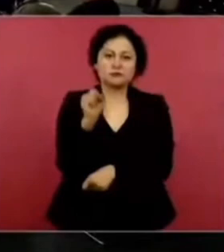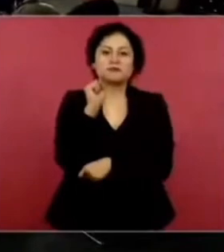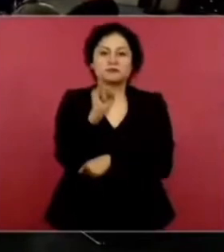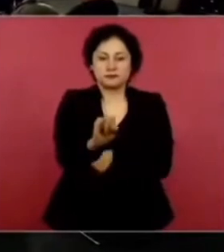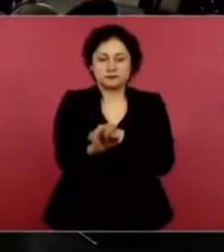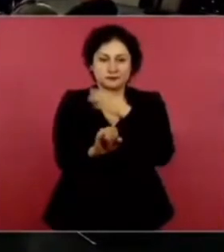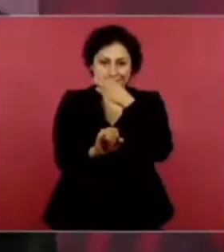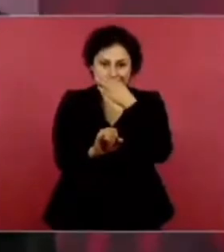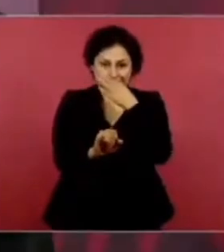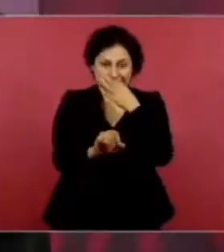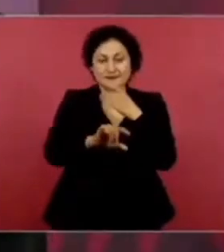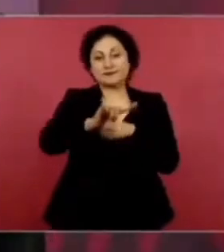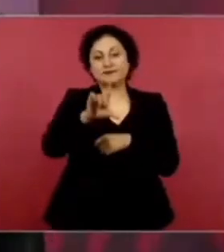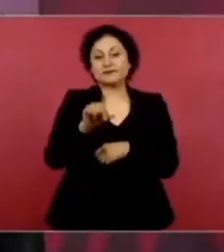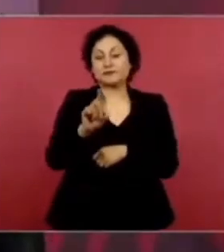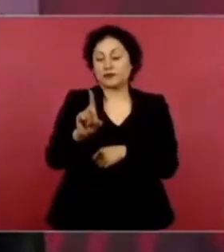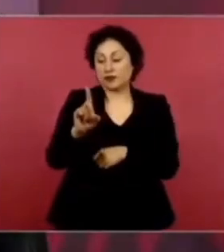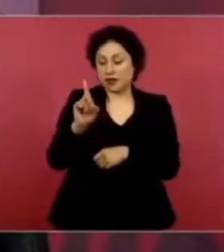En lo general.